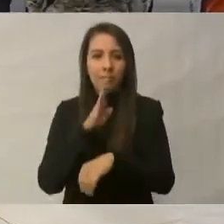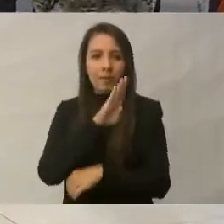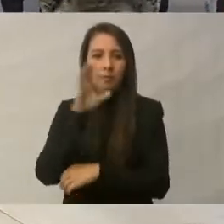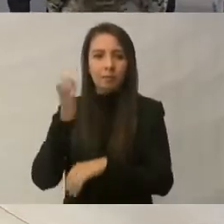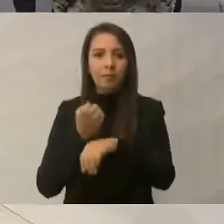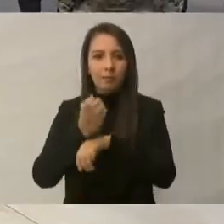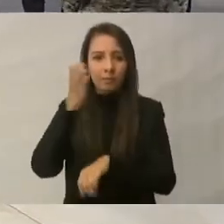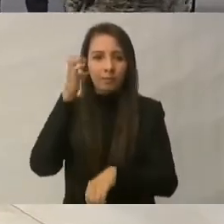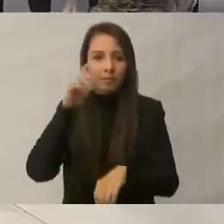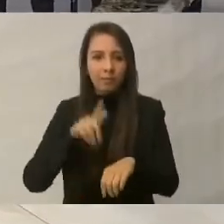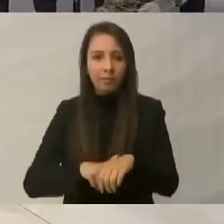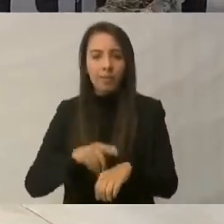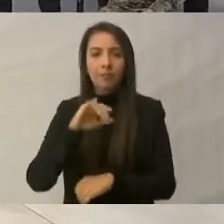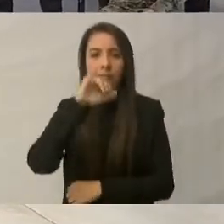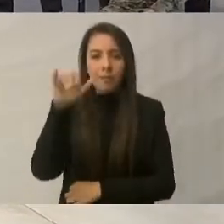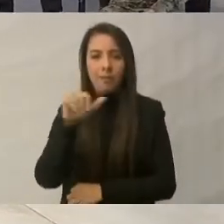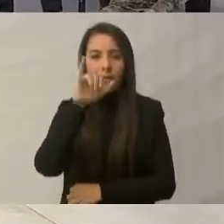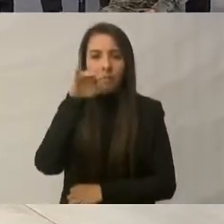Bonilla Valdés.